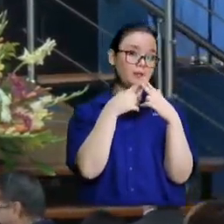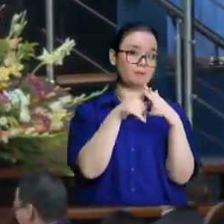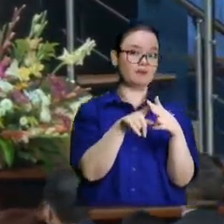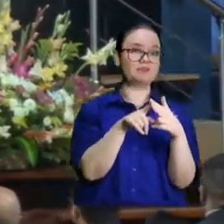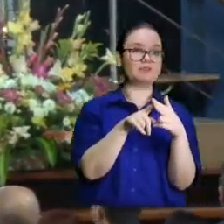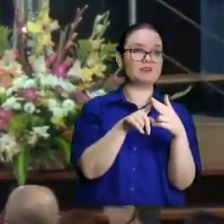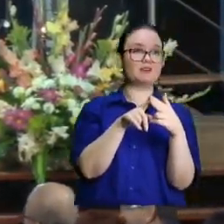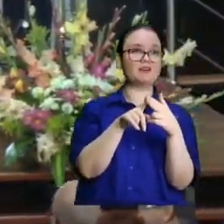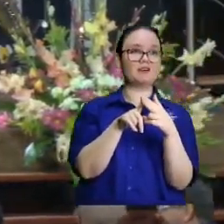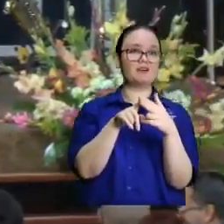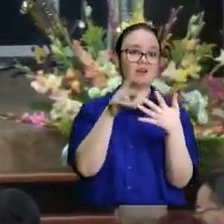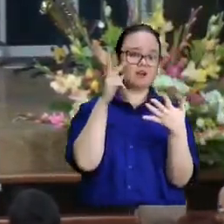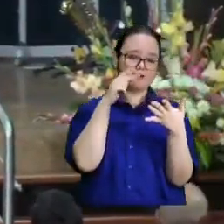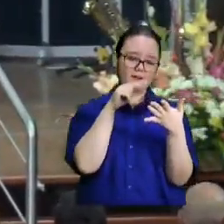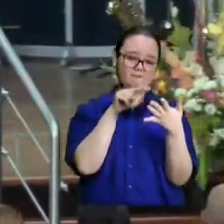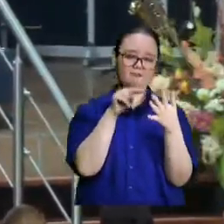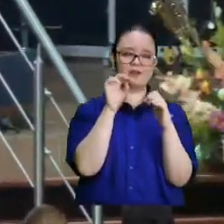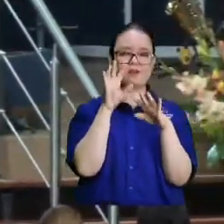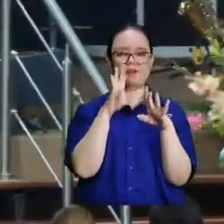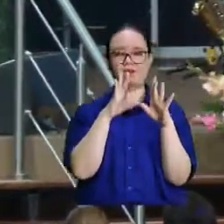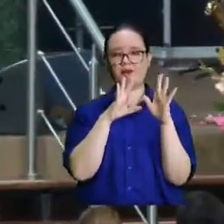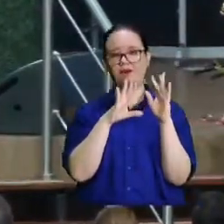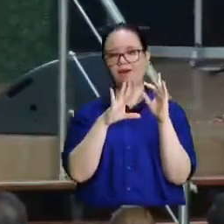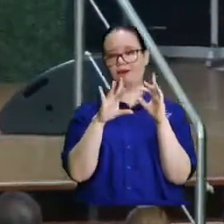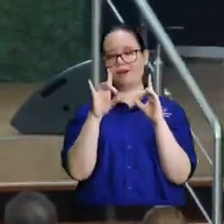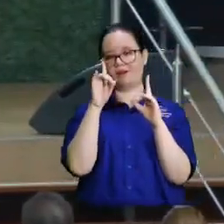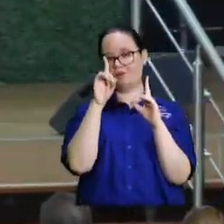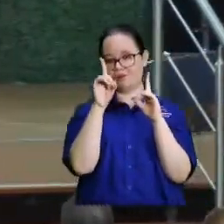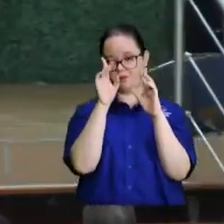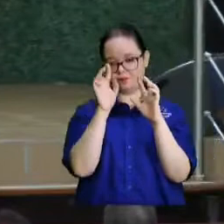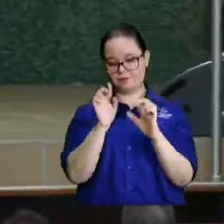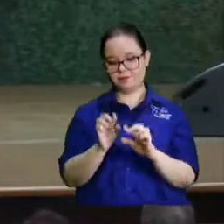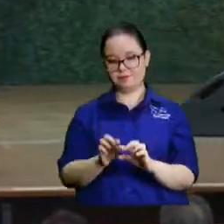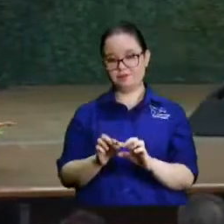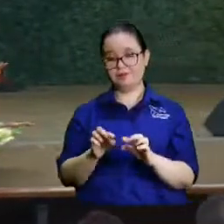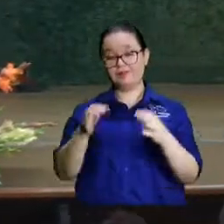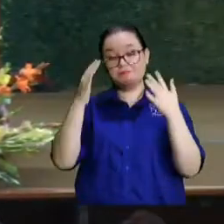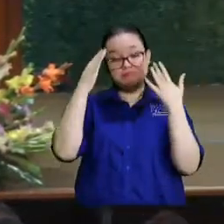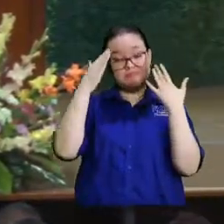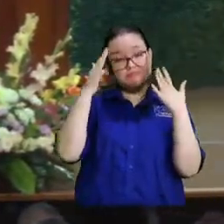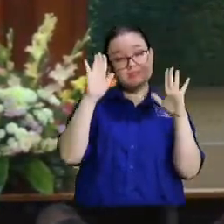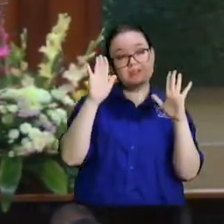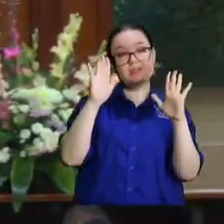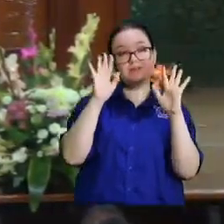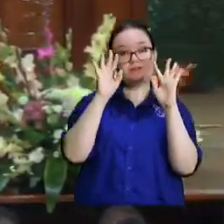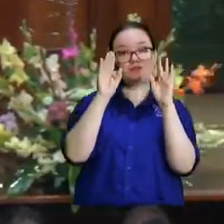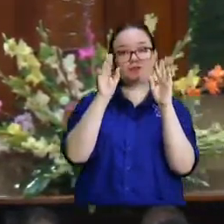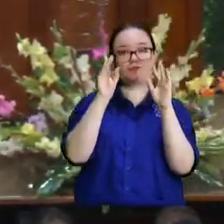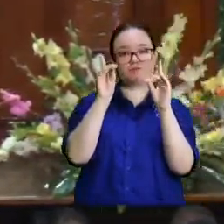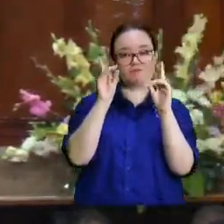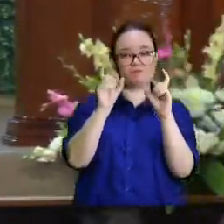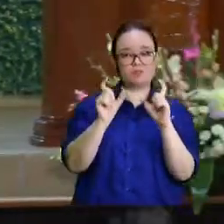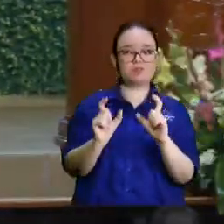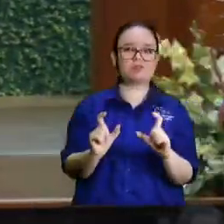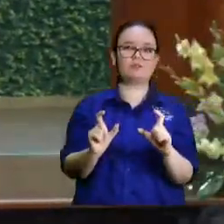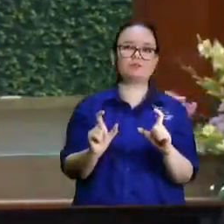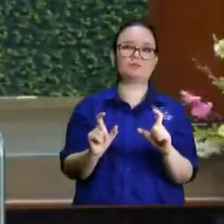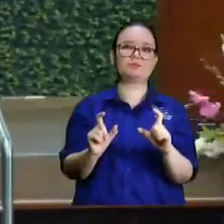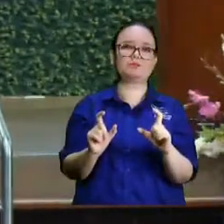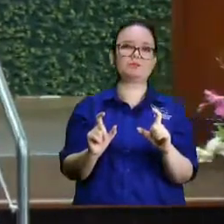Ya sea ya sea en YouTube ya sea en algún browser como qué sé yo